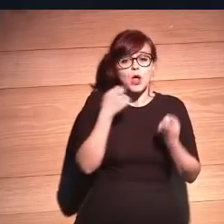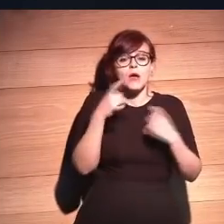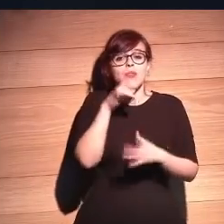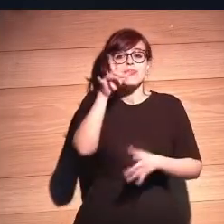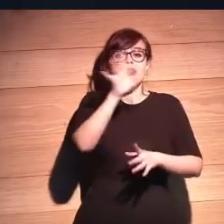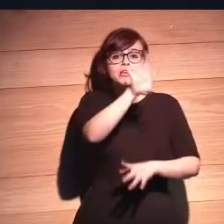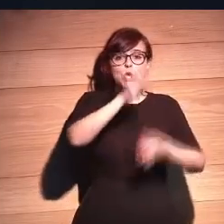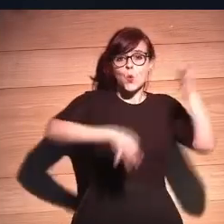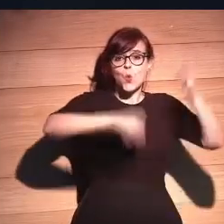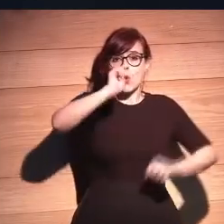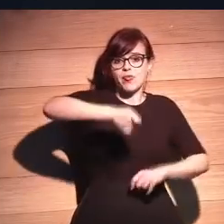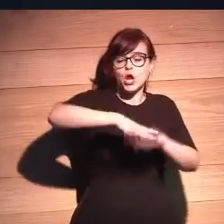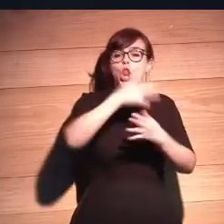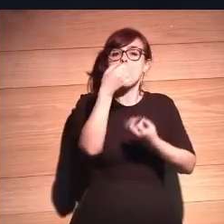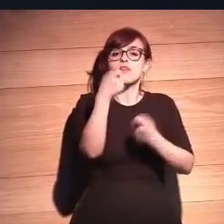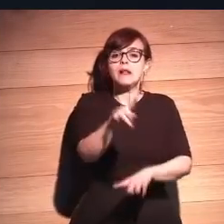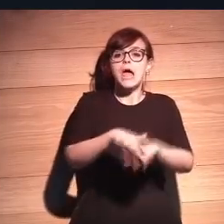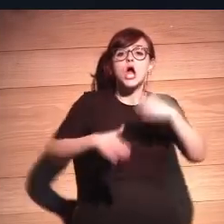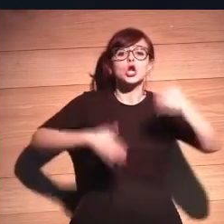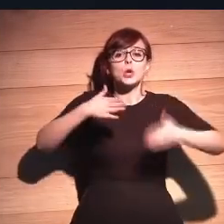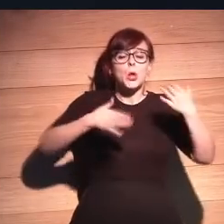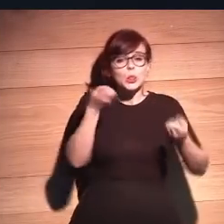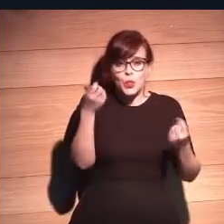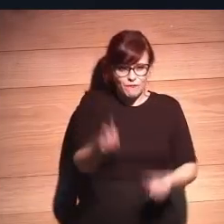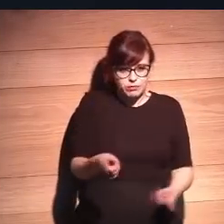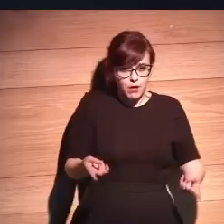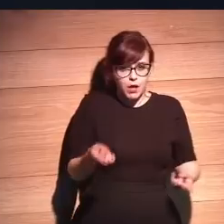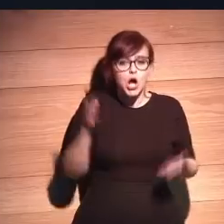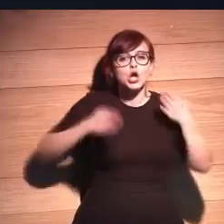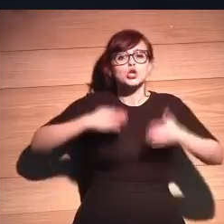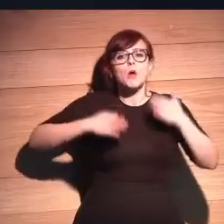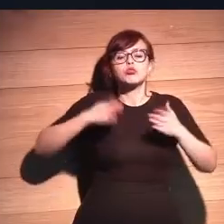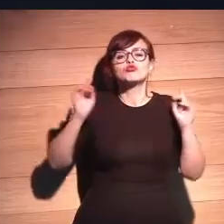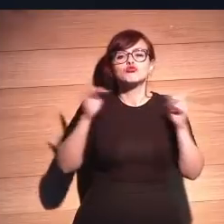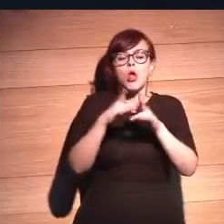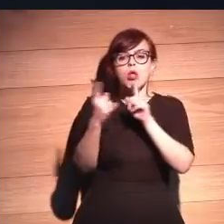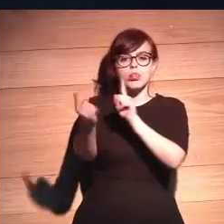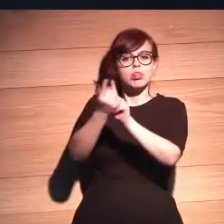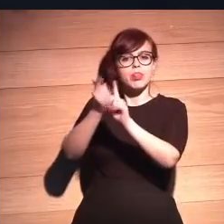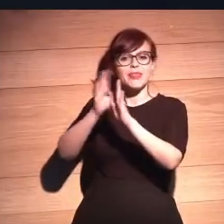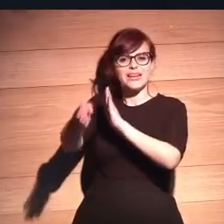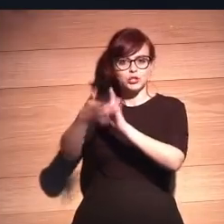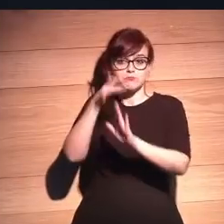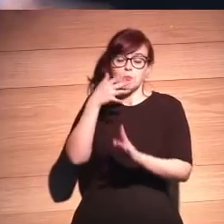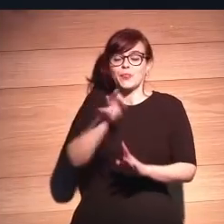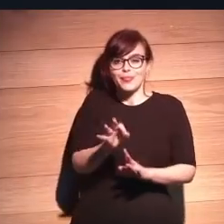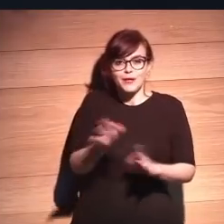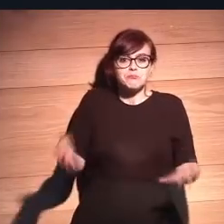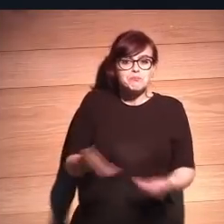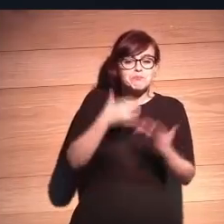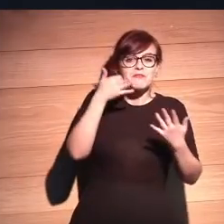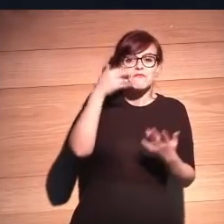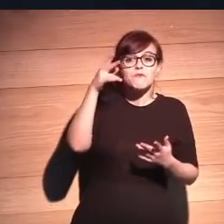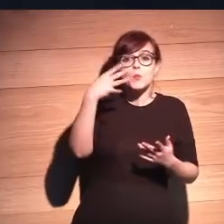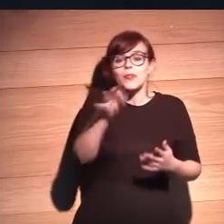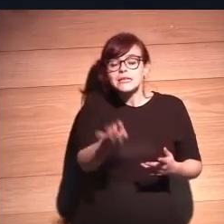jurídicas, no hace falta ningún robot allá, ¿no? Robot solo tiene sentido en la relación directa y sí que puede que hayan robots.